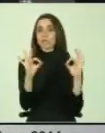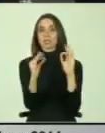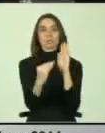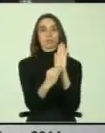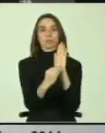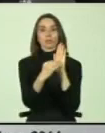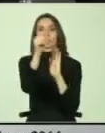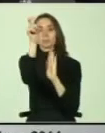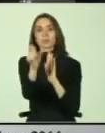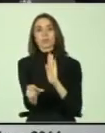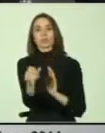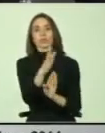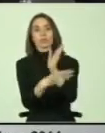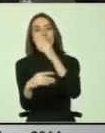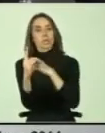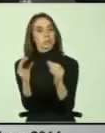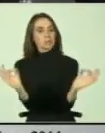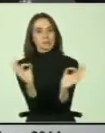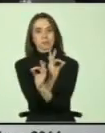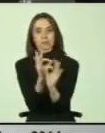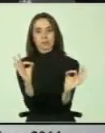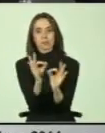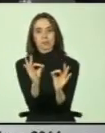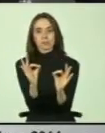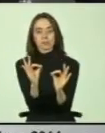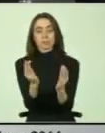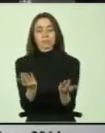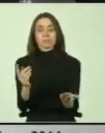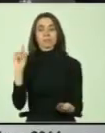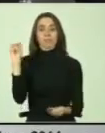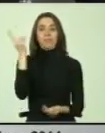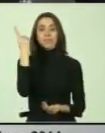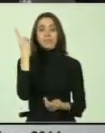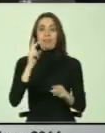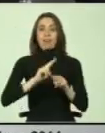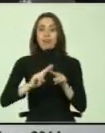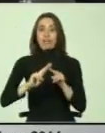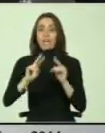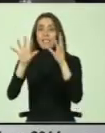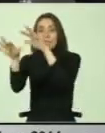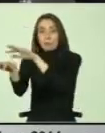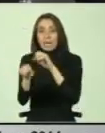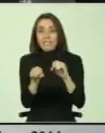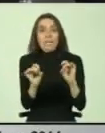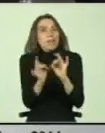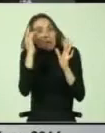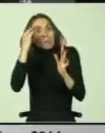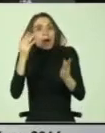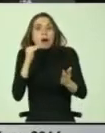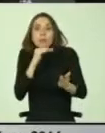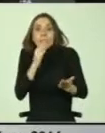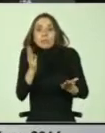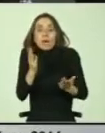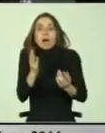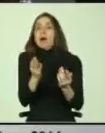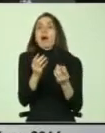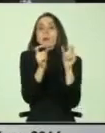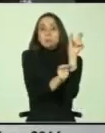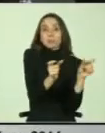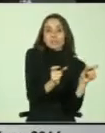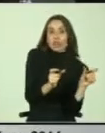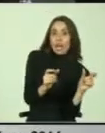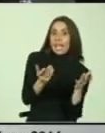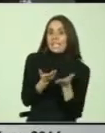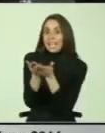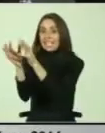de personas con discapacidad. Para nada. Generalmente, las acciones de rescate son improvisadas, aleatorias, y los rescatistas no